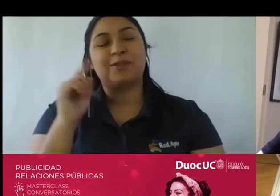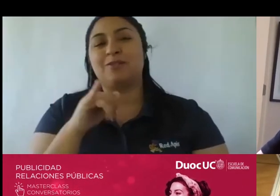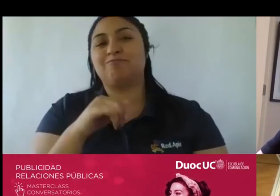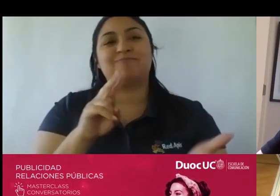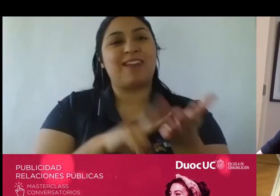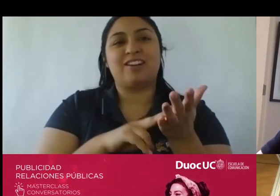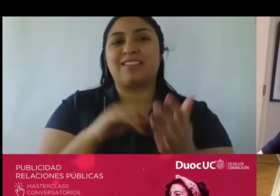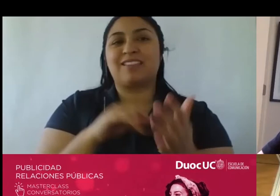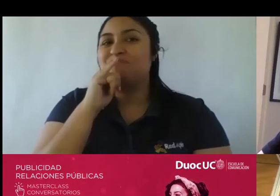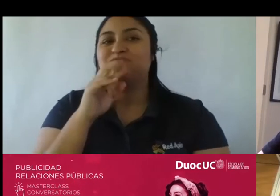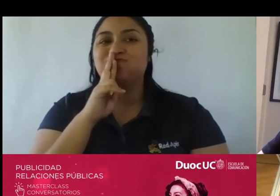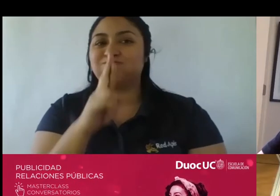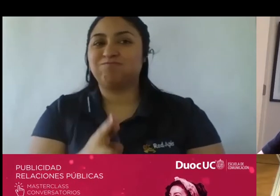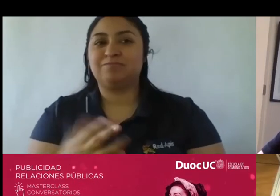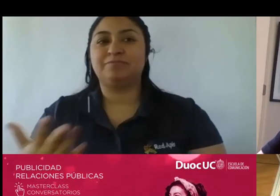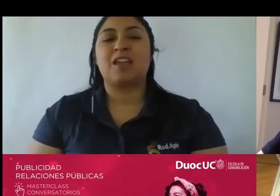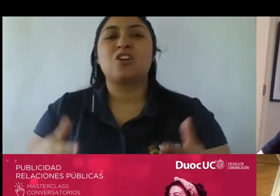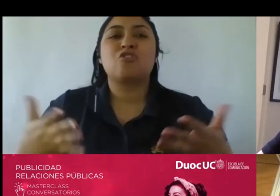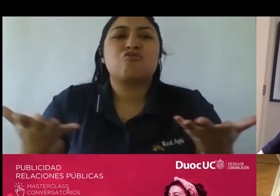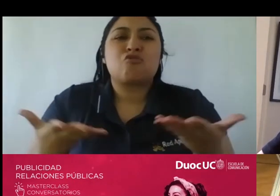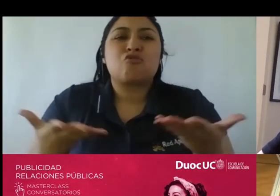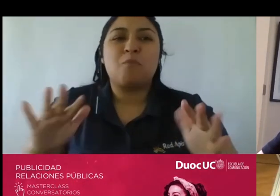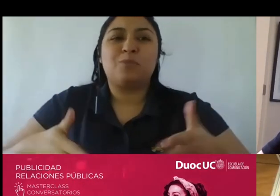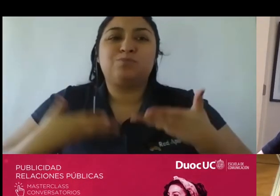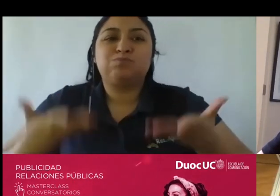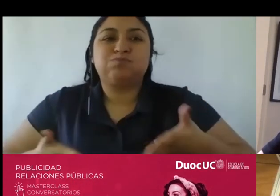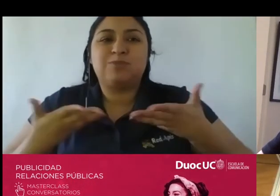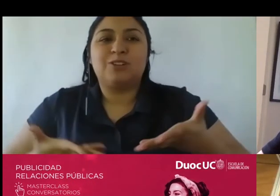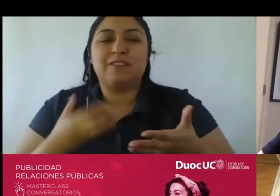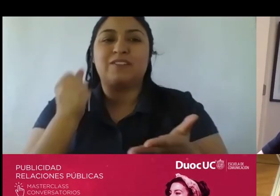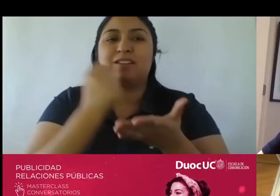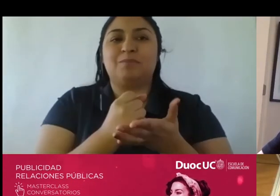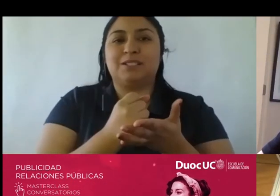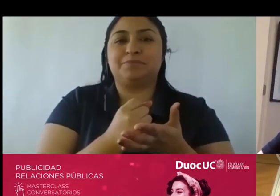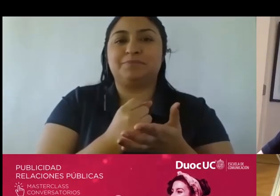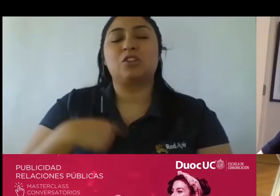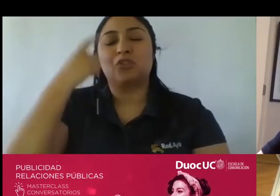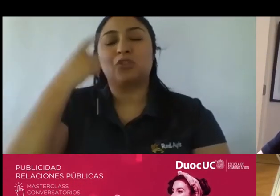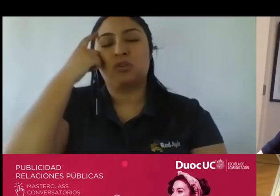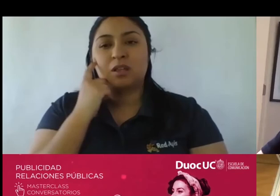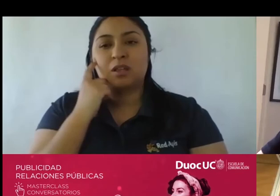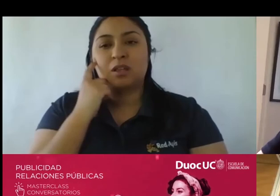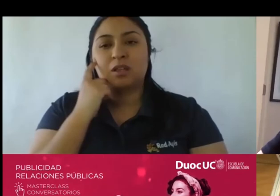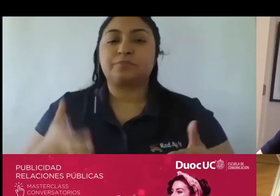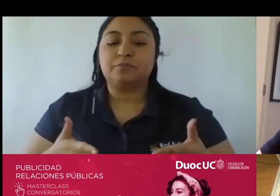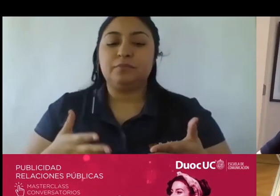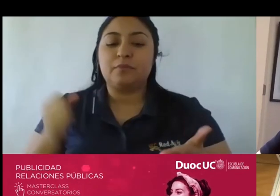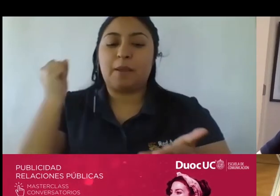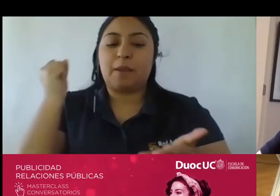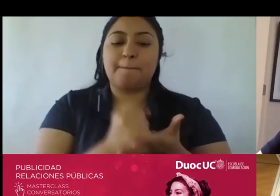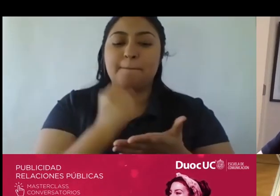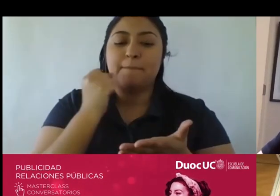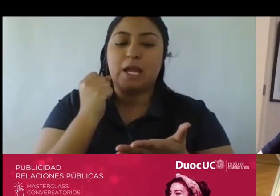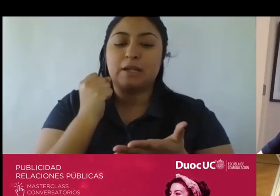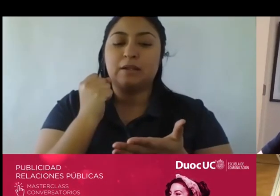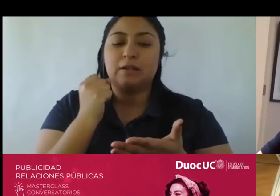¿cómo estimular a las marcas? yo creo que a ver yo creo que las marcas van a van a hacer su propio